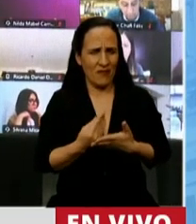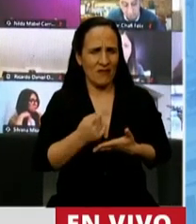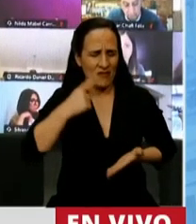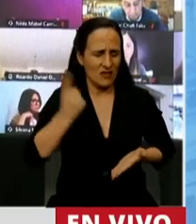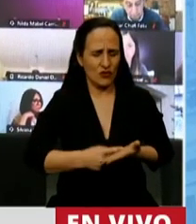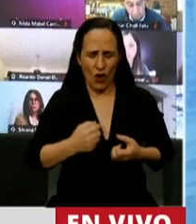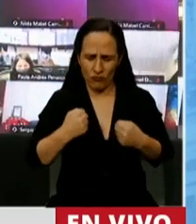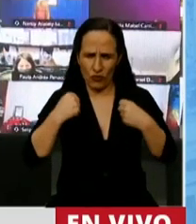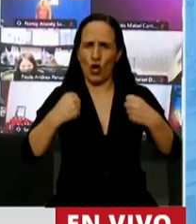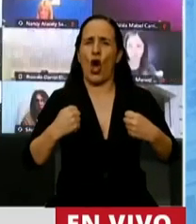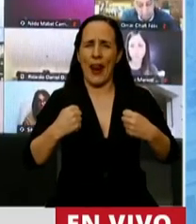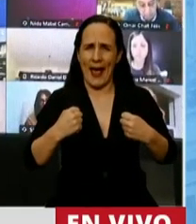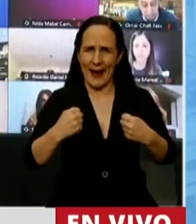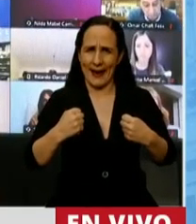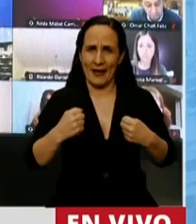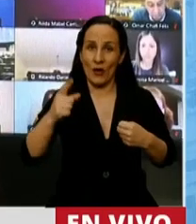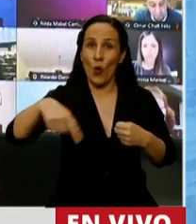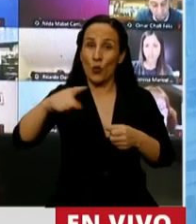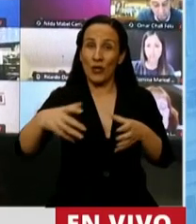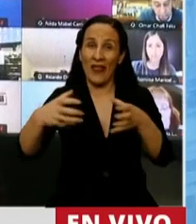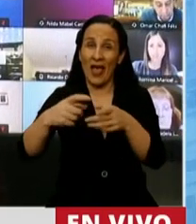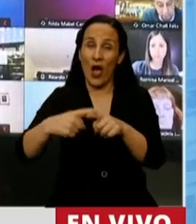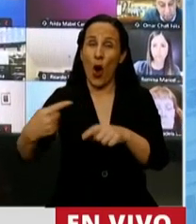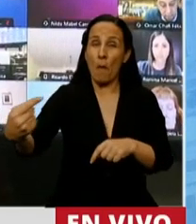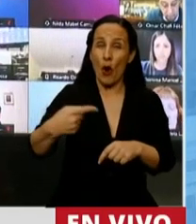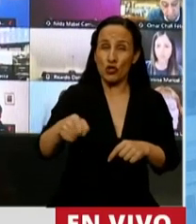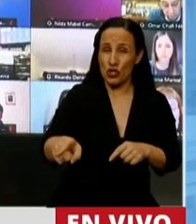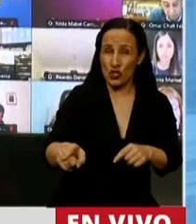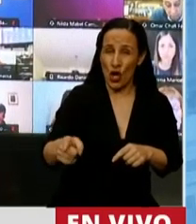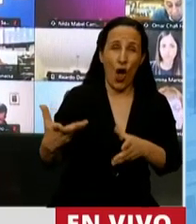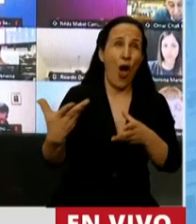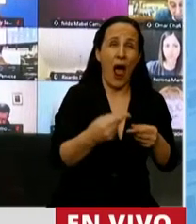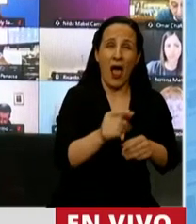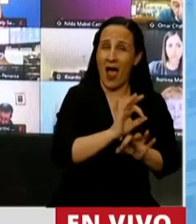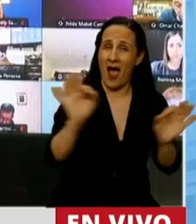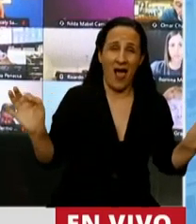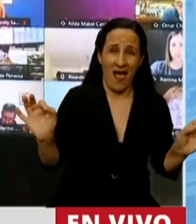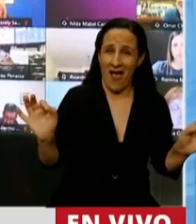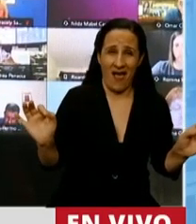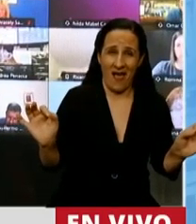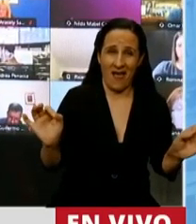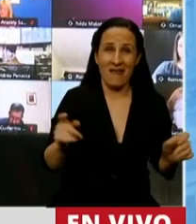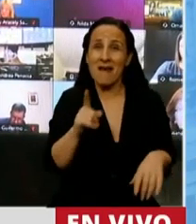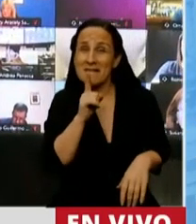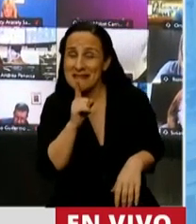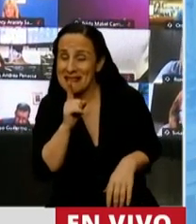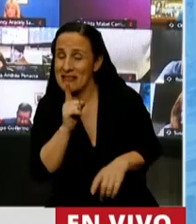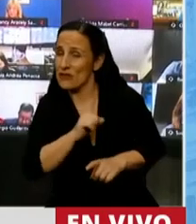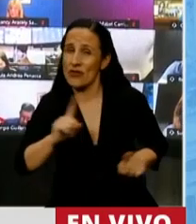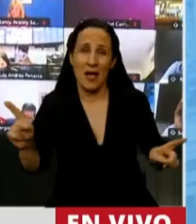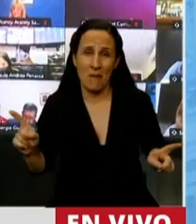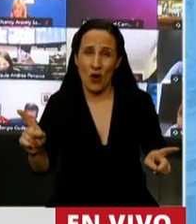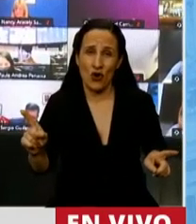Cuida la salud de los argentinos y argentinas por encima de los intereses del poder económico. Y además tiene